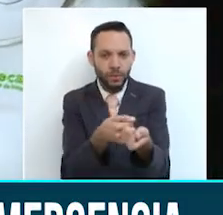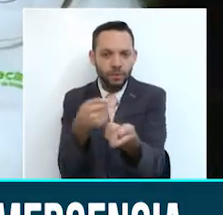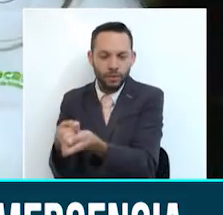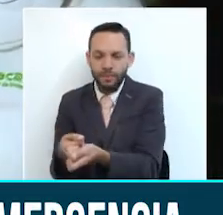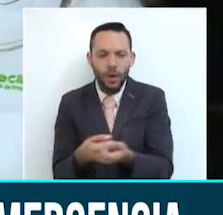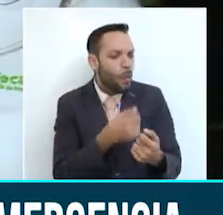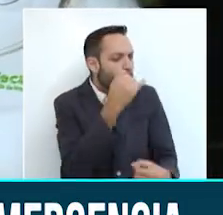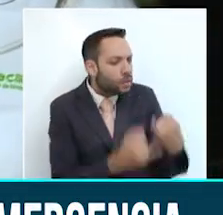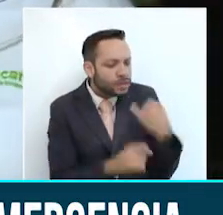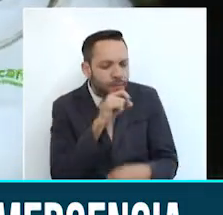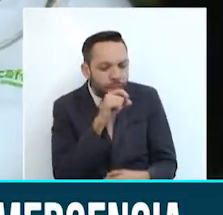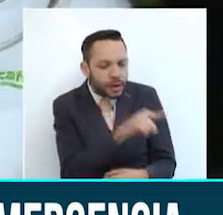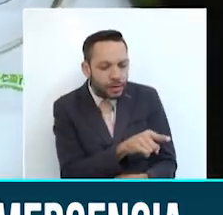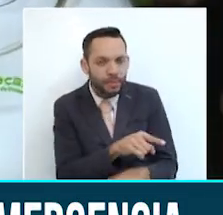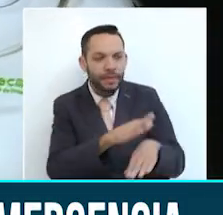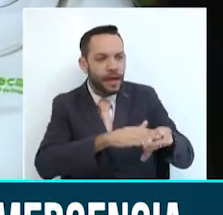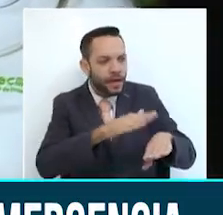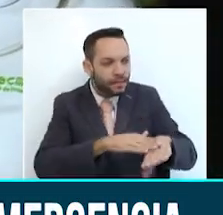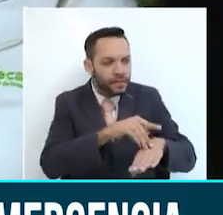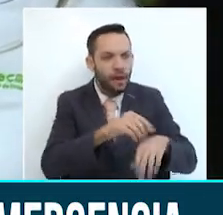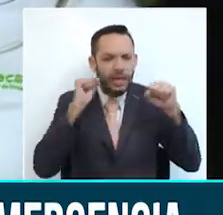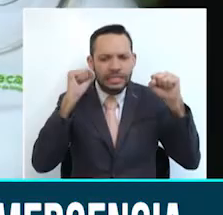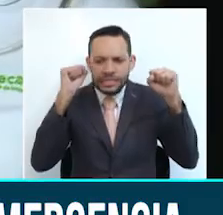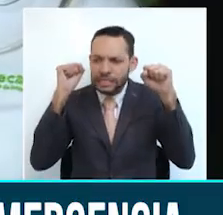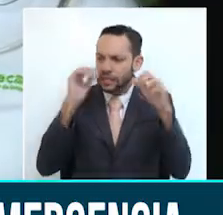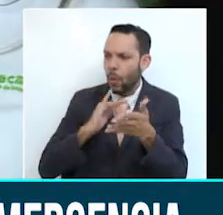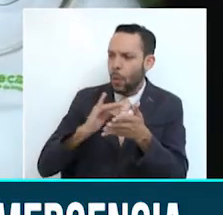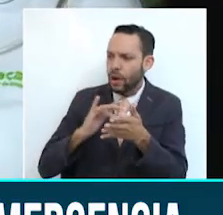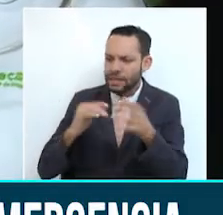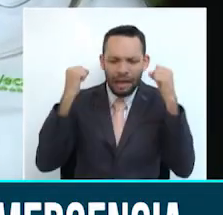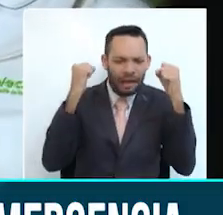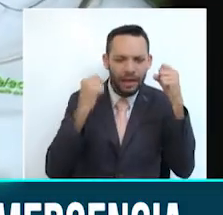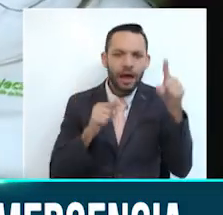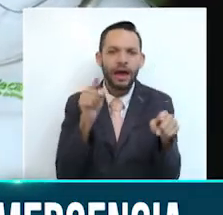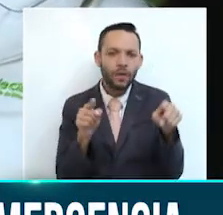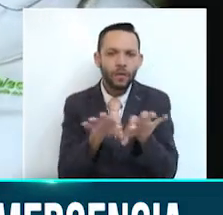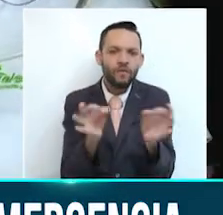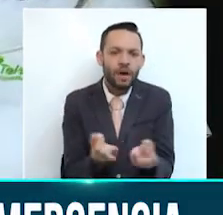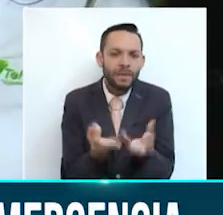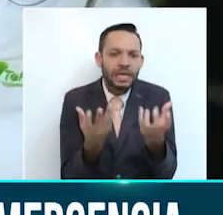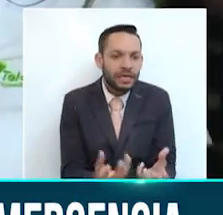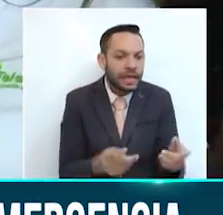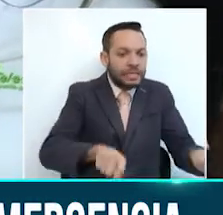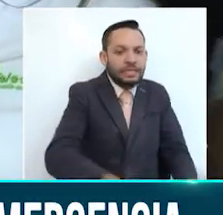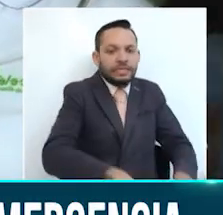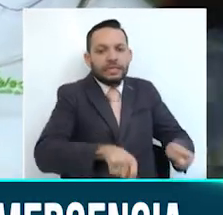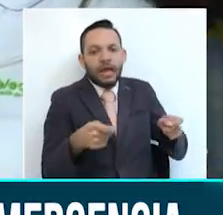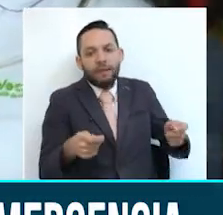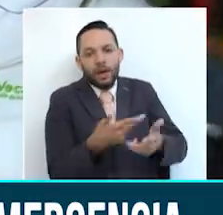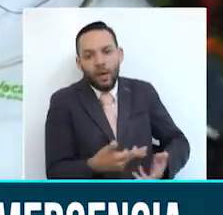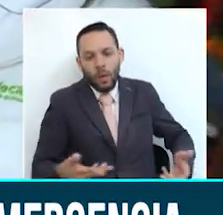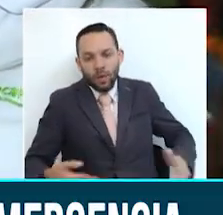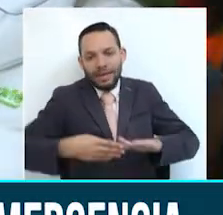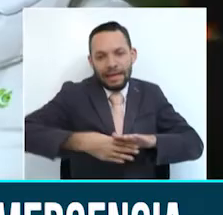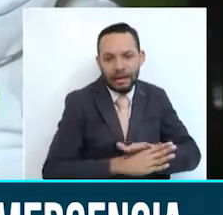el llamado a la comunidad porque sabemos que en medio de la desesperación de ver la pérdida de sus bienes materiales muchos quieren ingresar, estar allí, pero esto